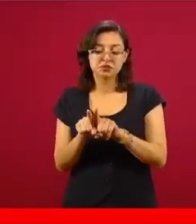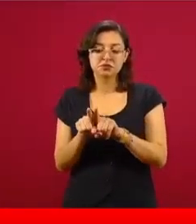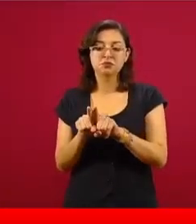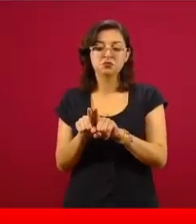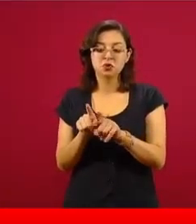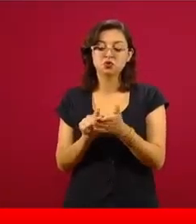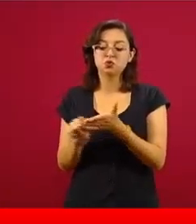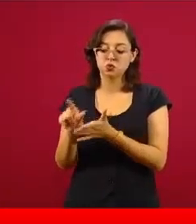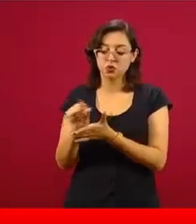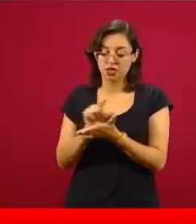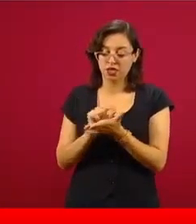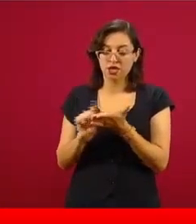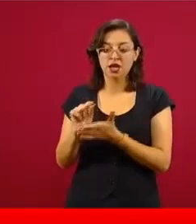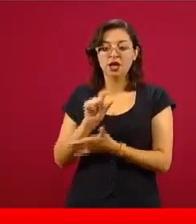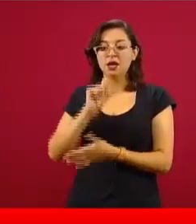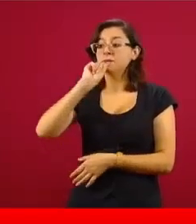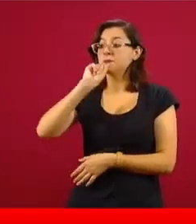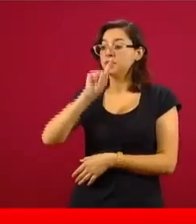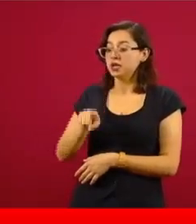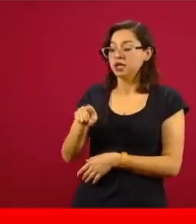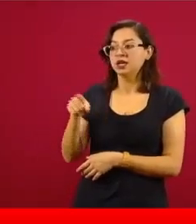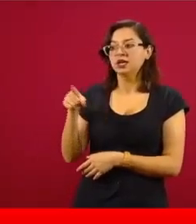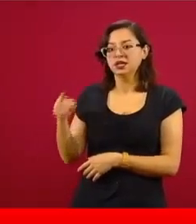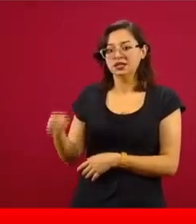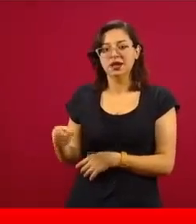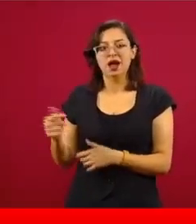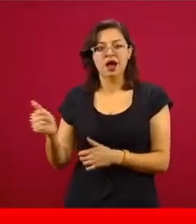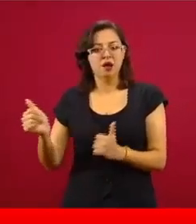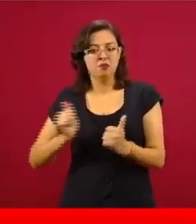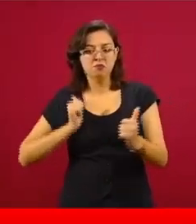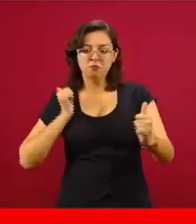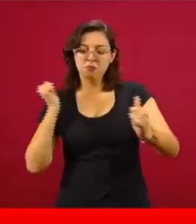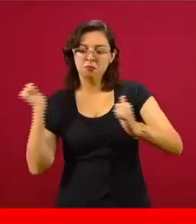también Twitter, son el resultado de esto, justamente.